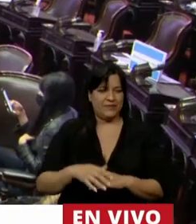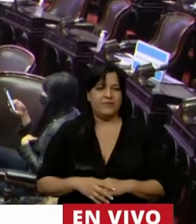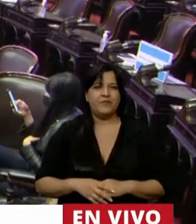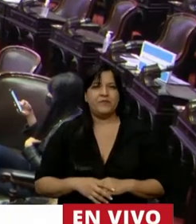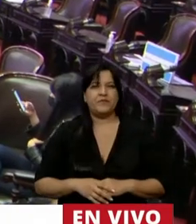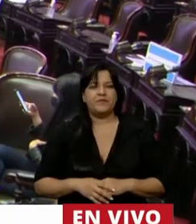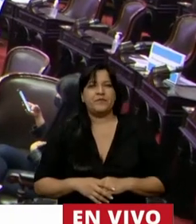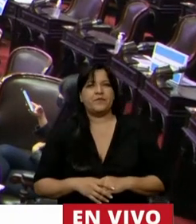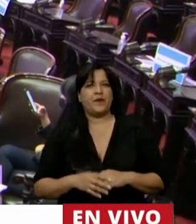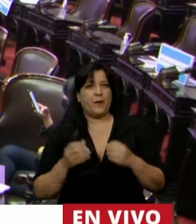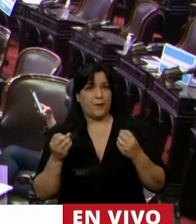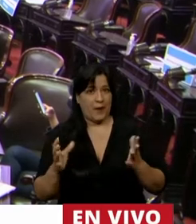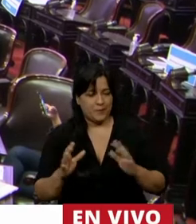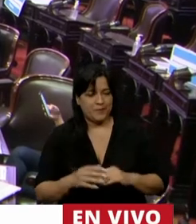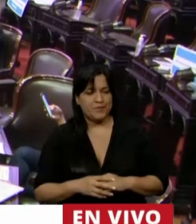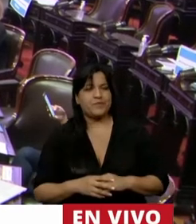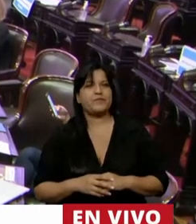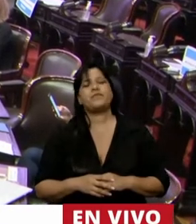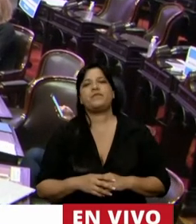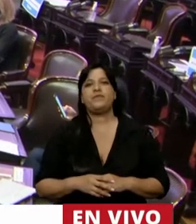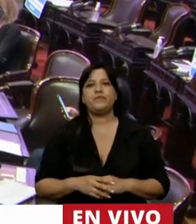Bien, presidente, ahí...